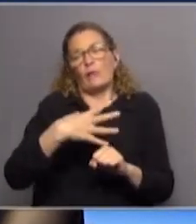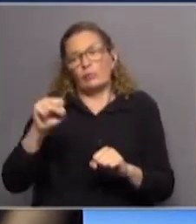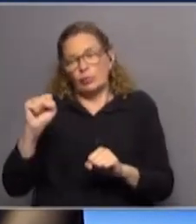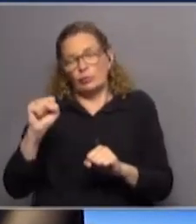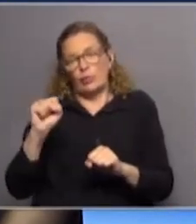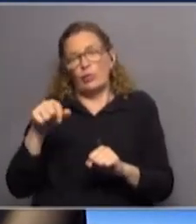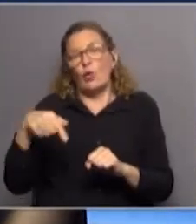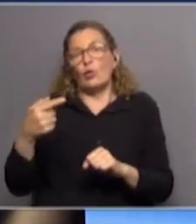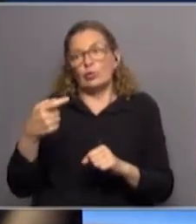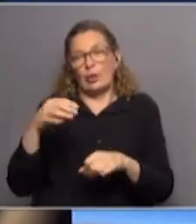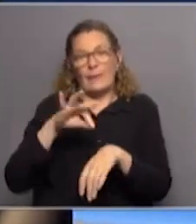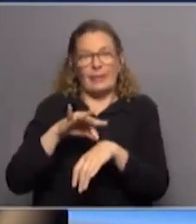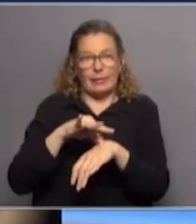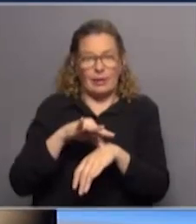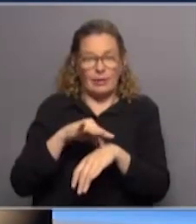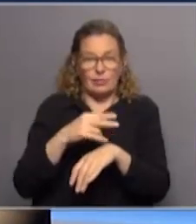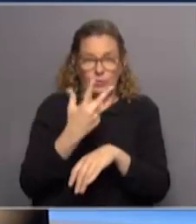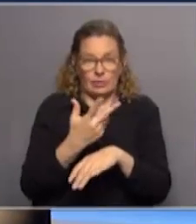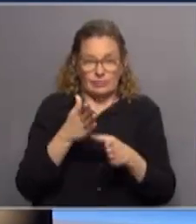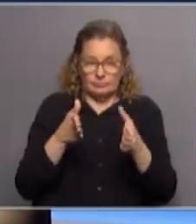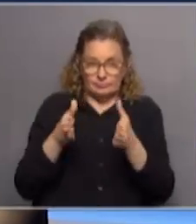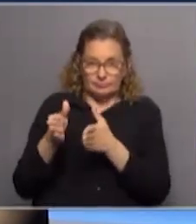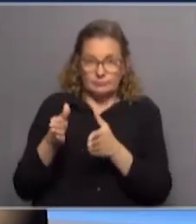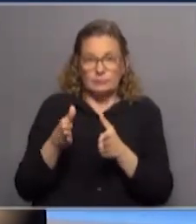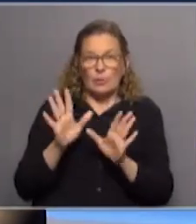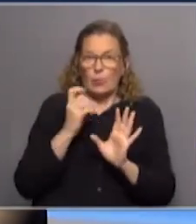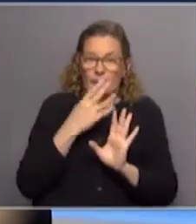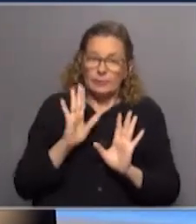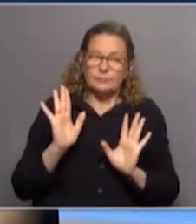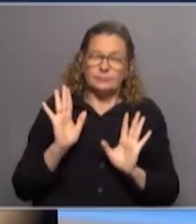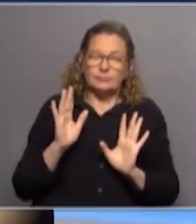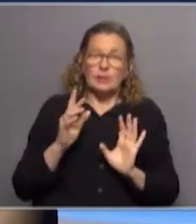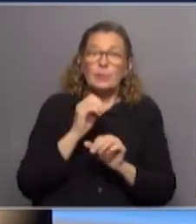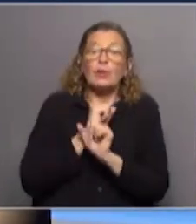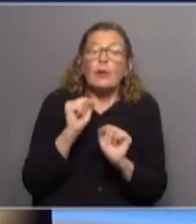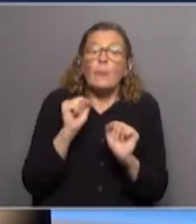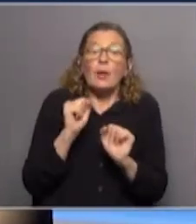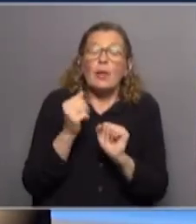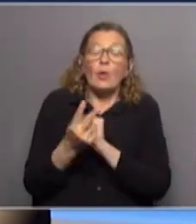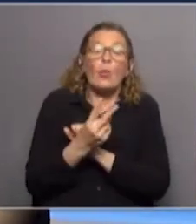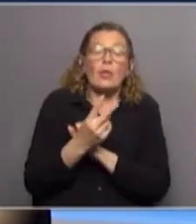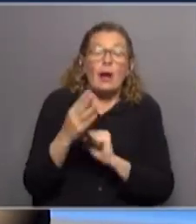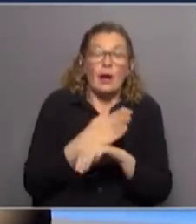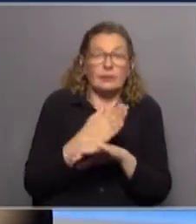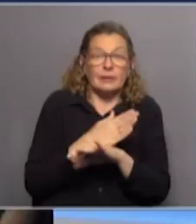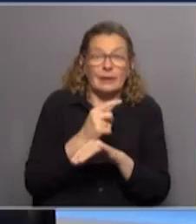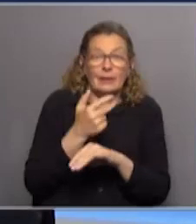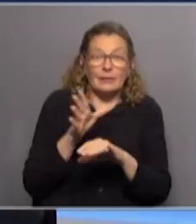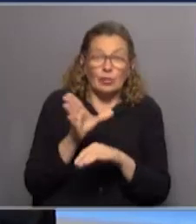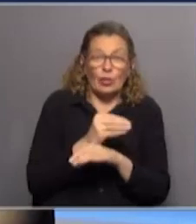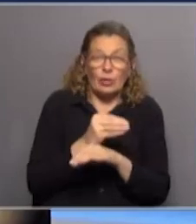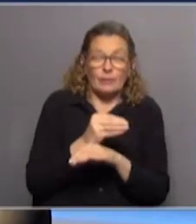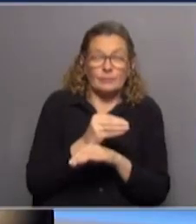el camino más adecuado para garantizar los tres puntos que hablamos hoy bueno pero si se puede en este caso casi todas las